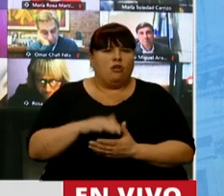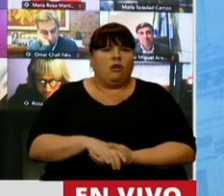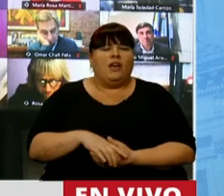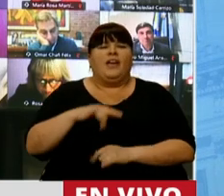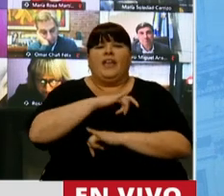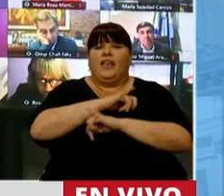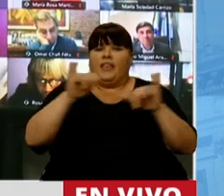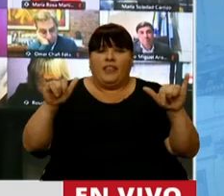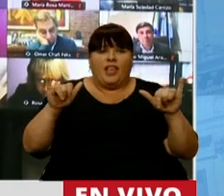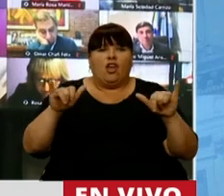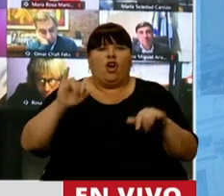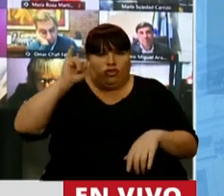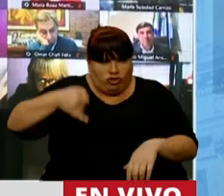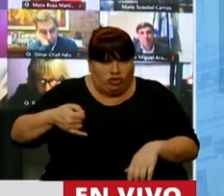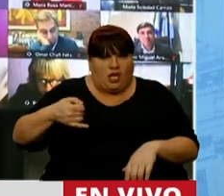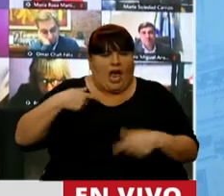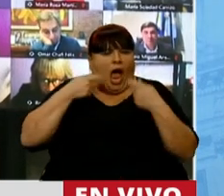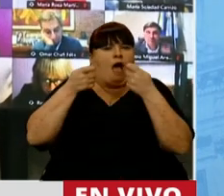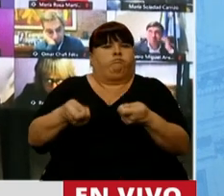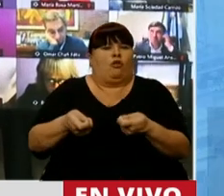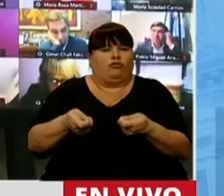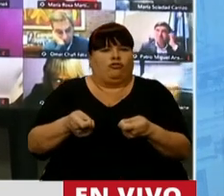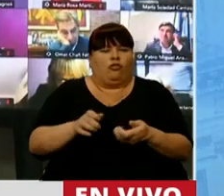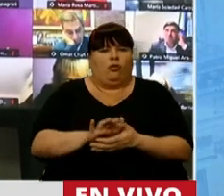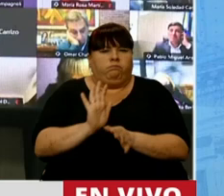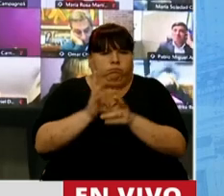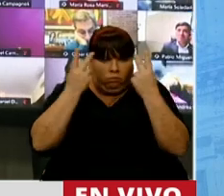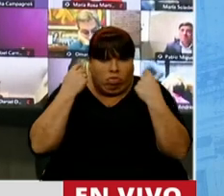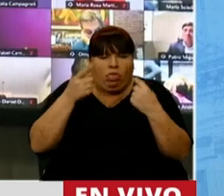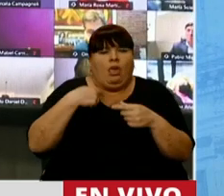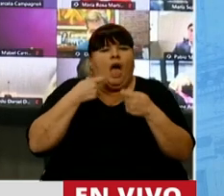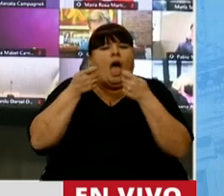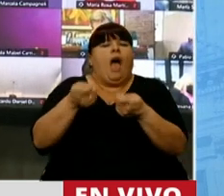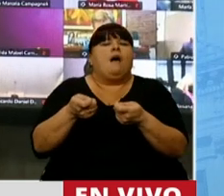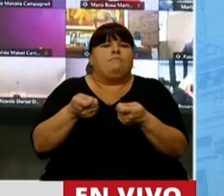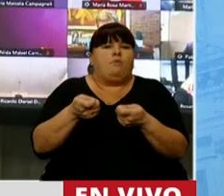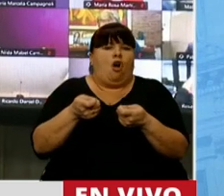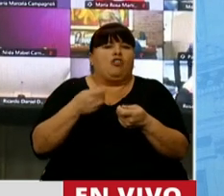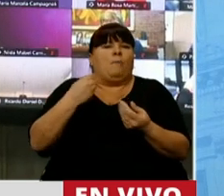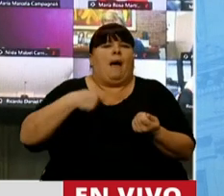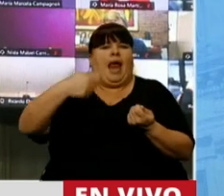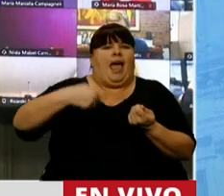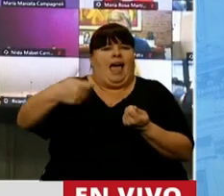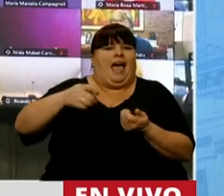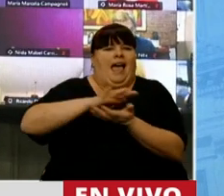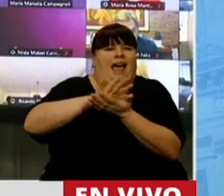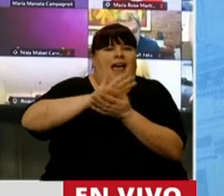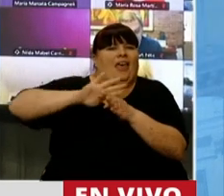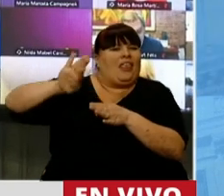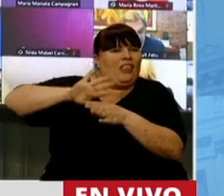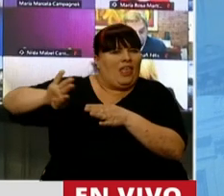cuando dijo, sí, mi comandante, vamos a acompañar. Acompañamos con la refinanciación de la deuda